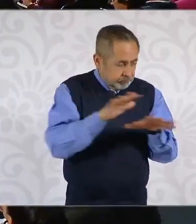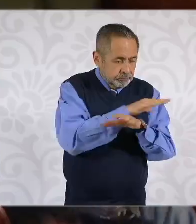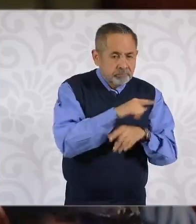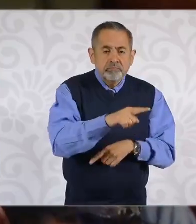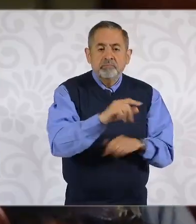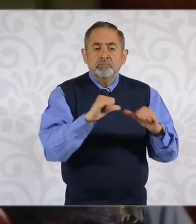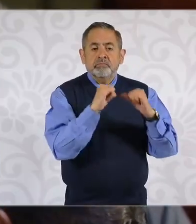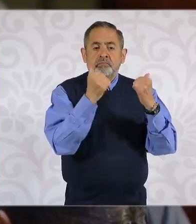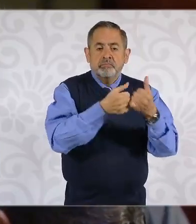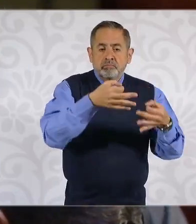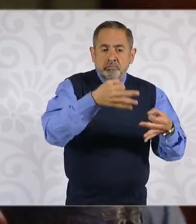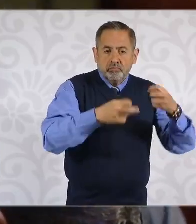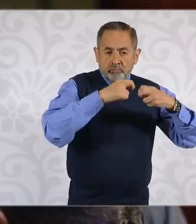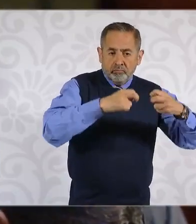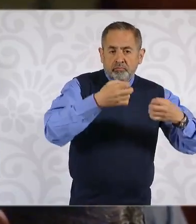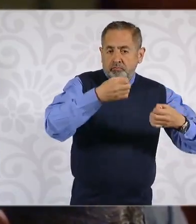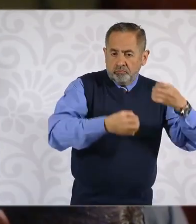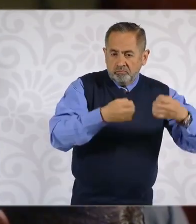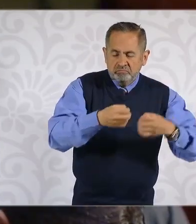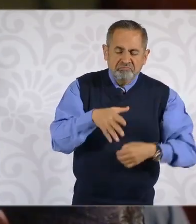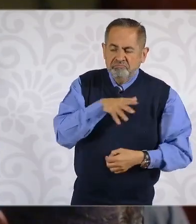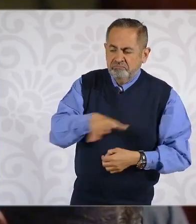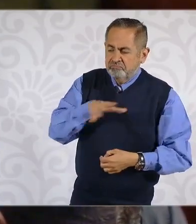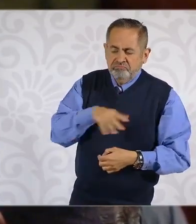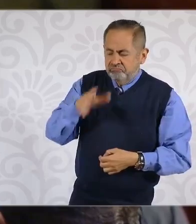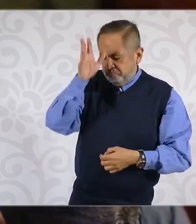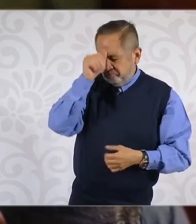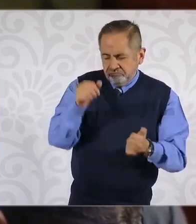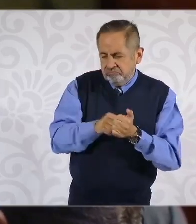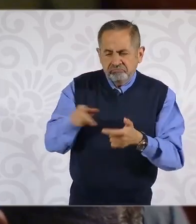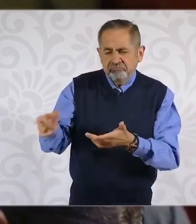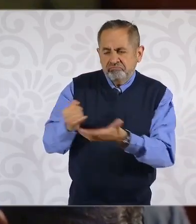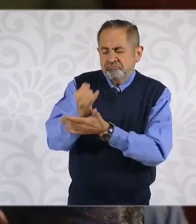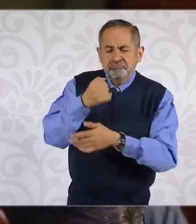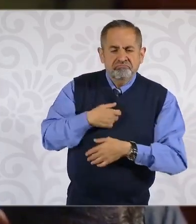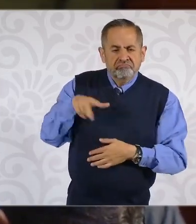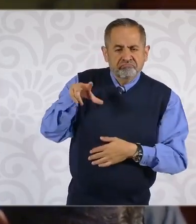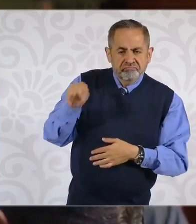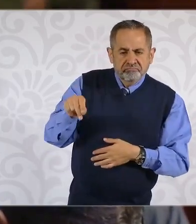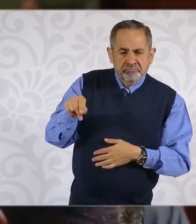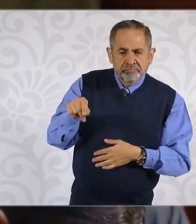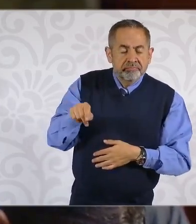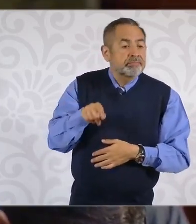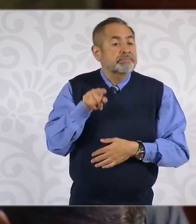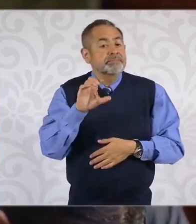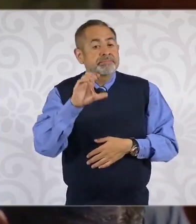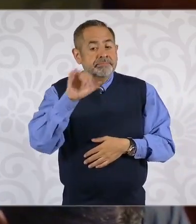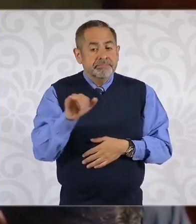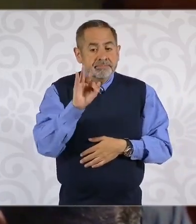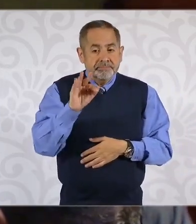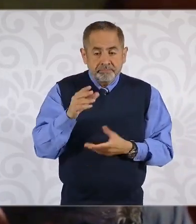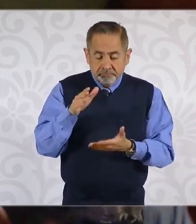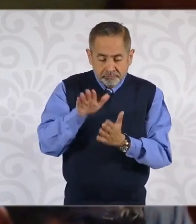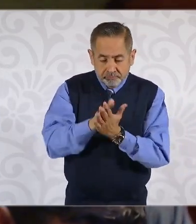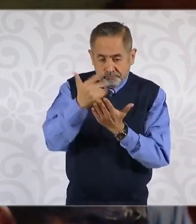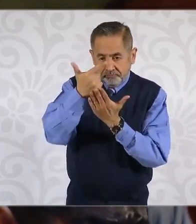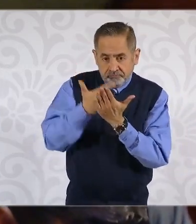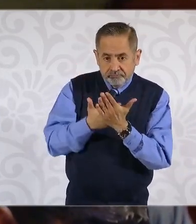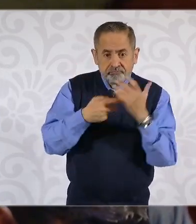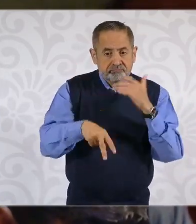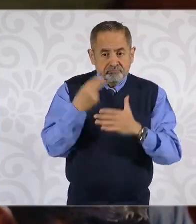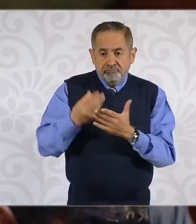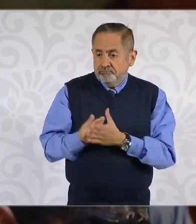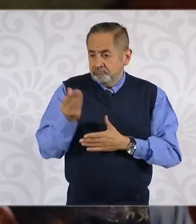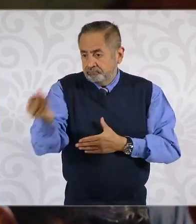Magistrados y Jueces expresó su rechazo a este hecho o esta decisión que tomó el Consejo de la Judicatura Federal de entregar la lista de vacantes